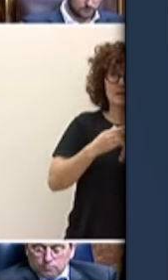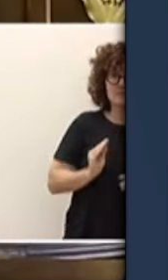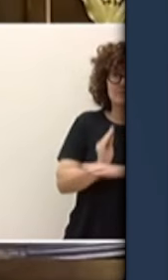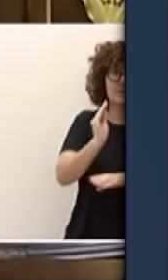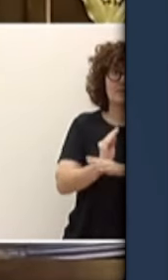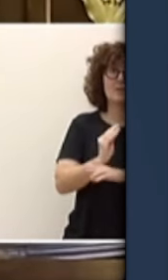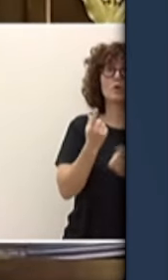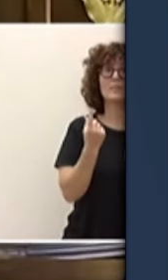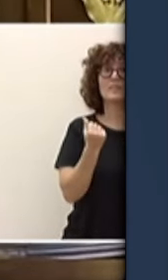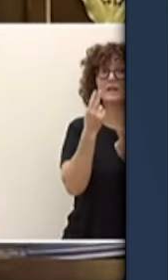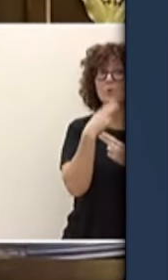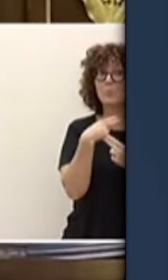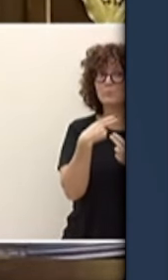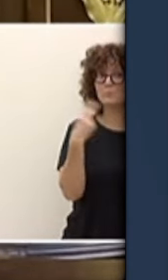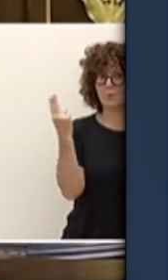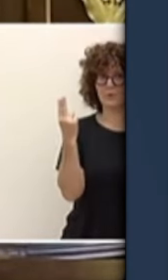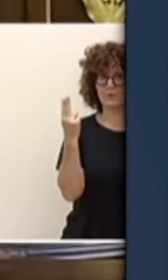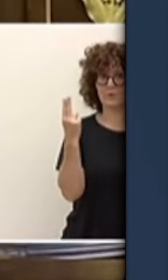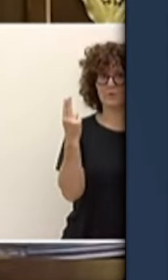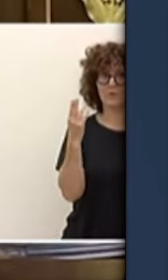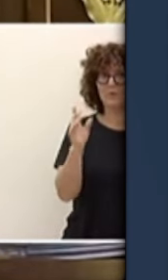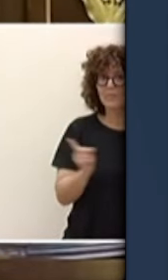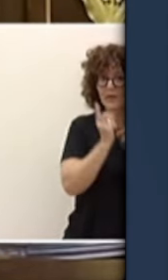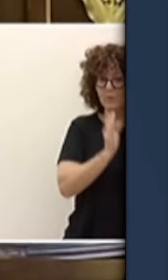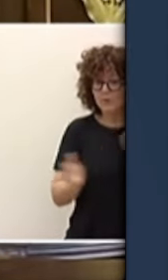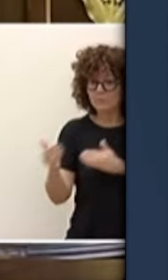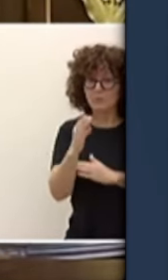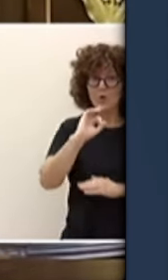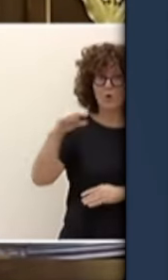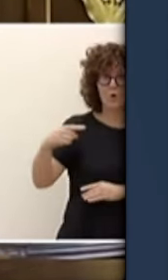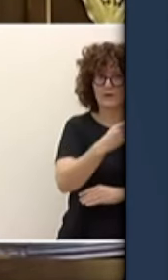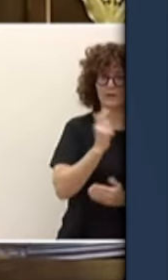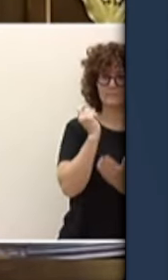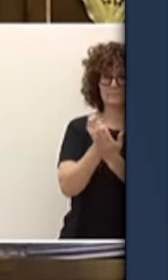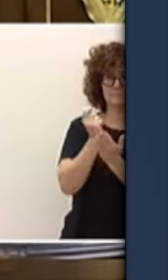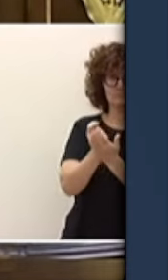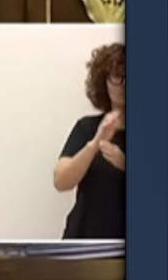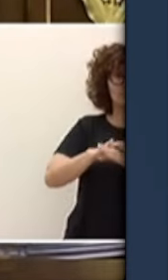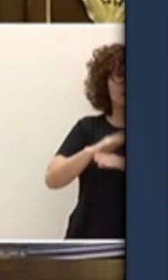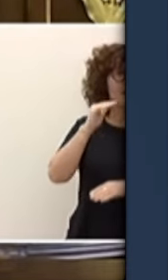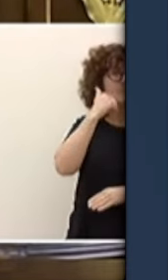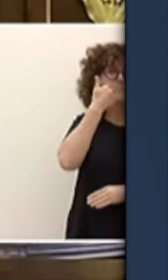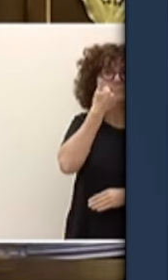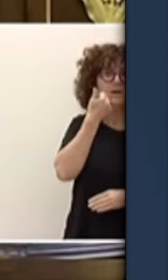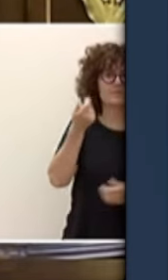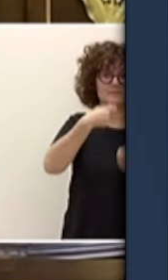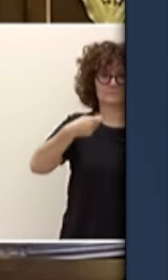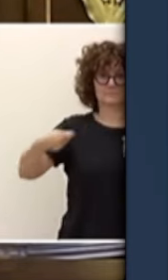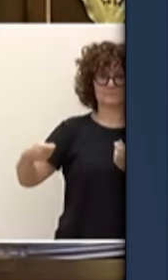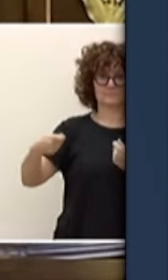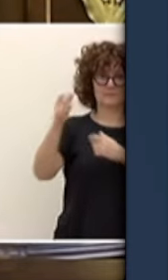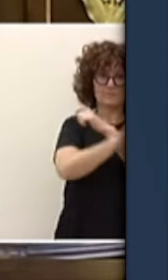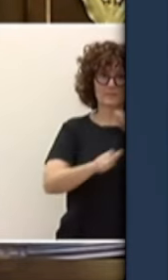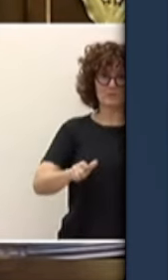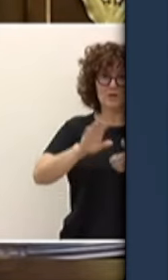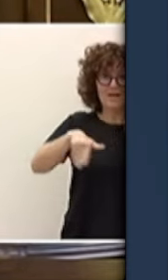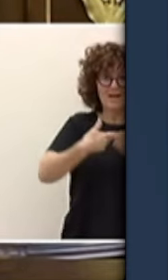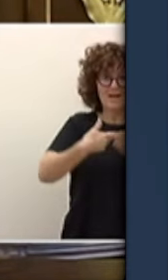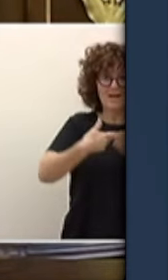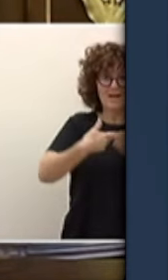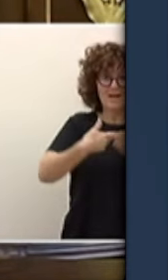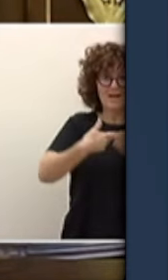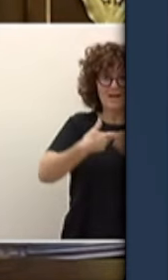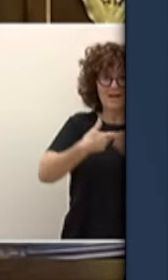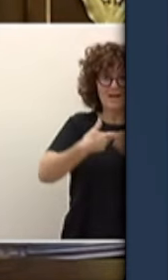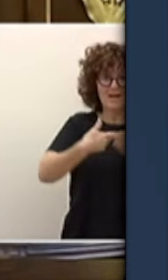llegando a las mafias del tráfico de personas y después al terrorismo yihadista. Un negocio redondo el de este gobierno para la sociedad española.